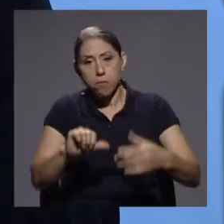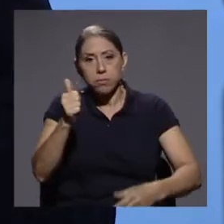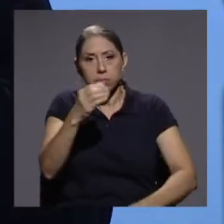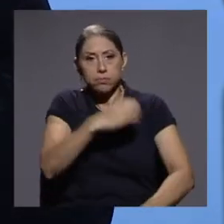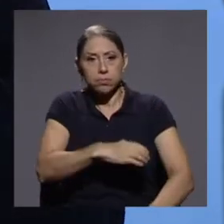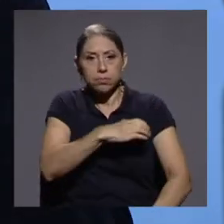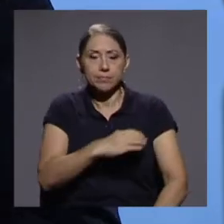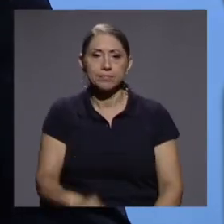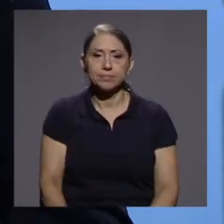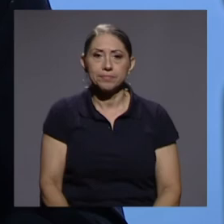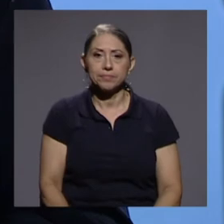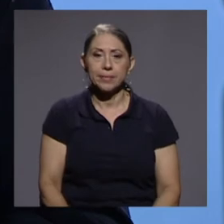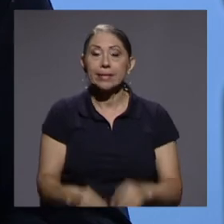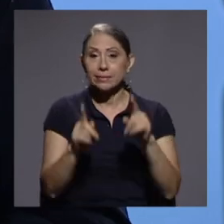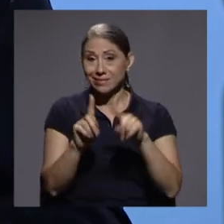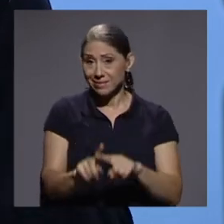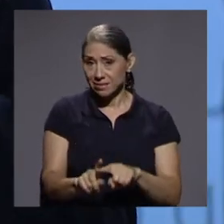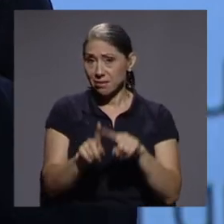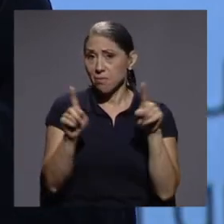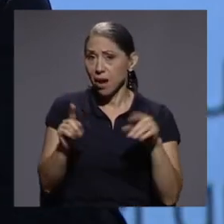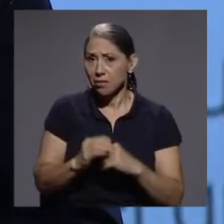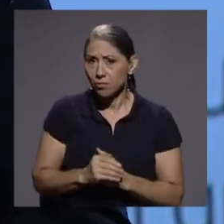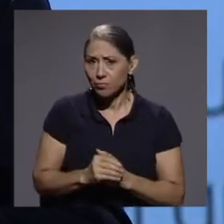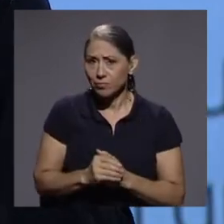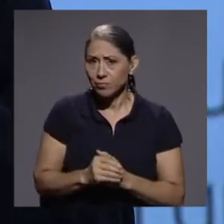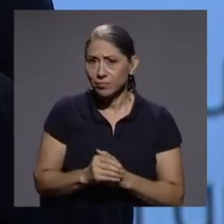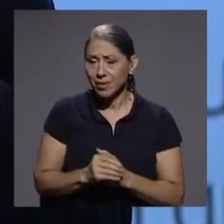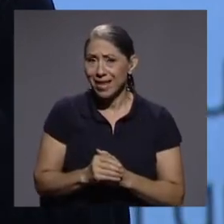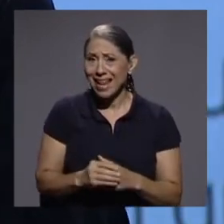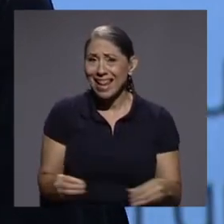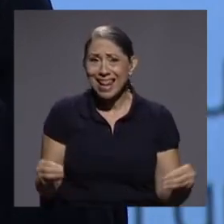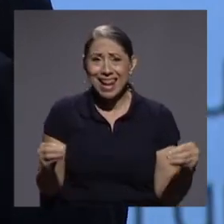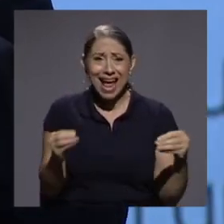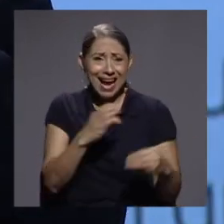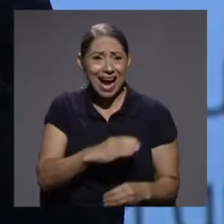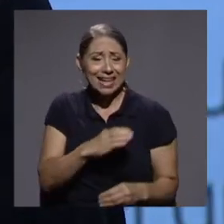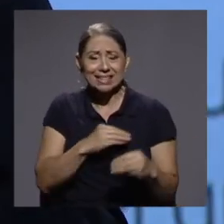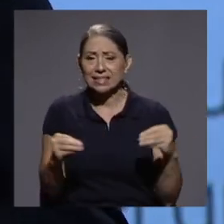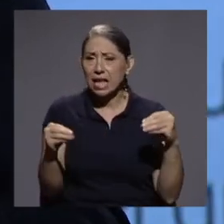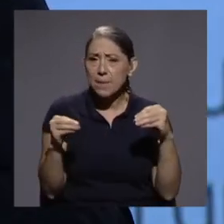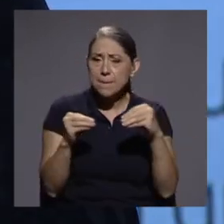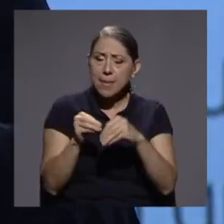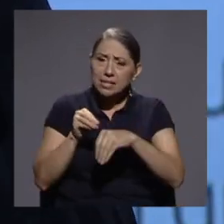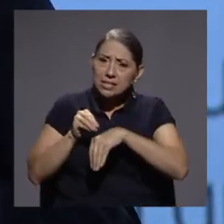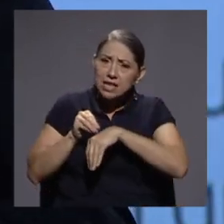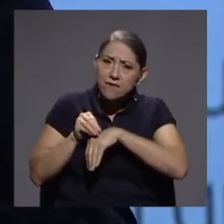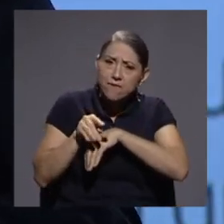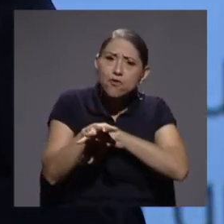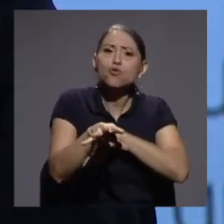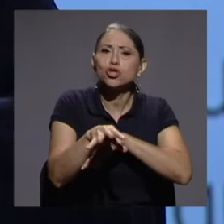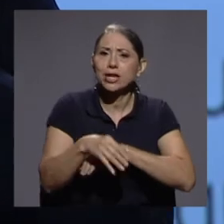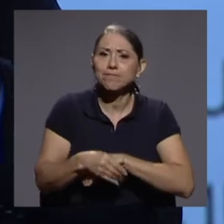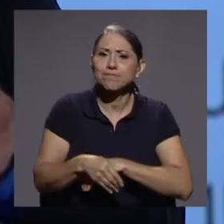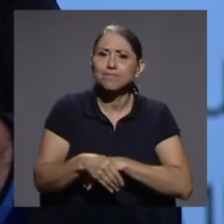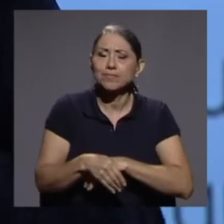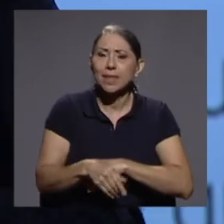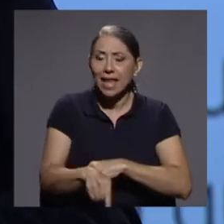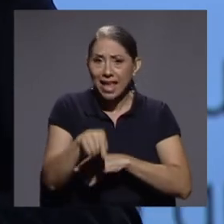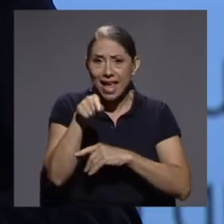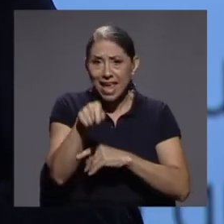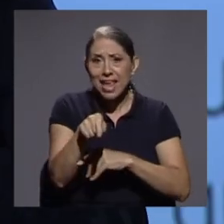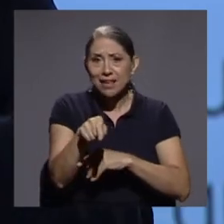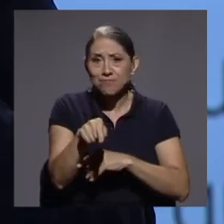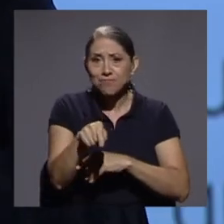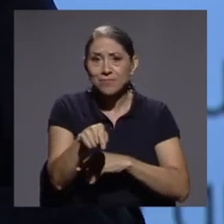Sin embargo, la que más influye en la desigualdad con que se